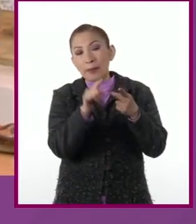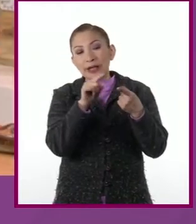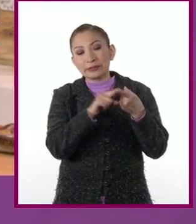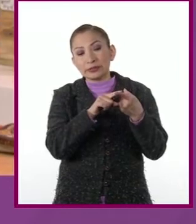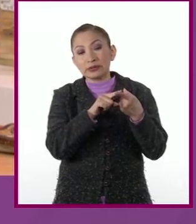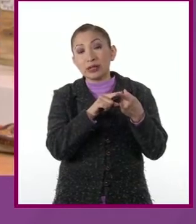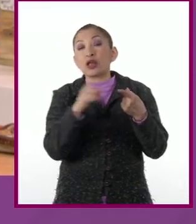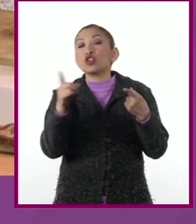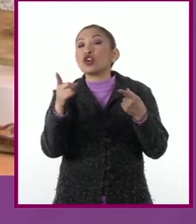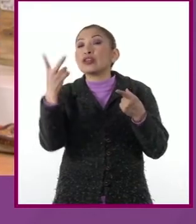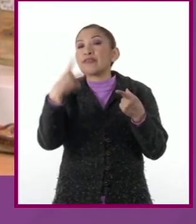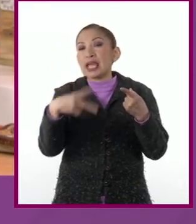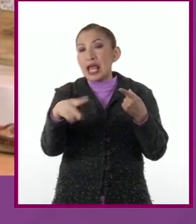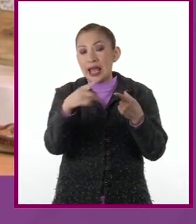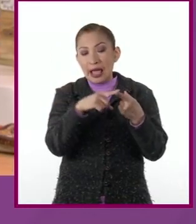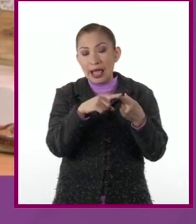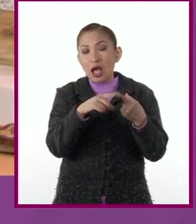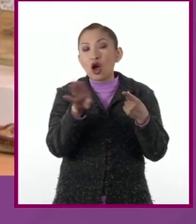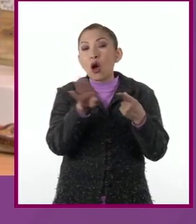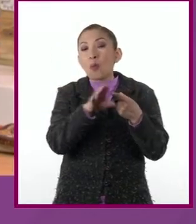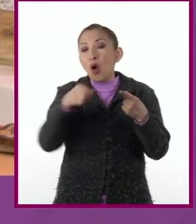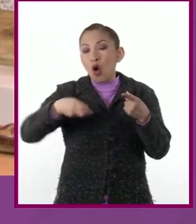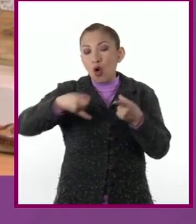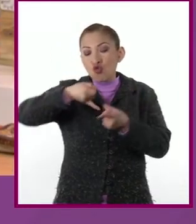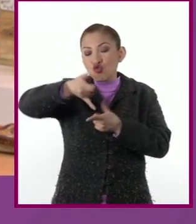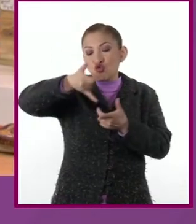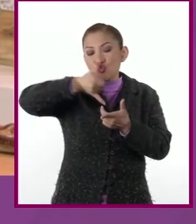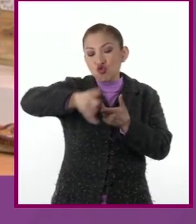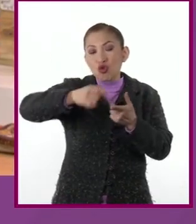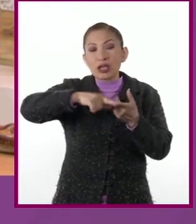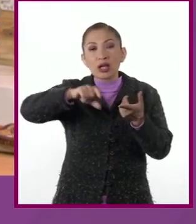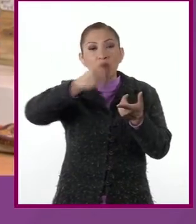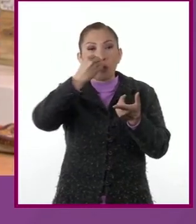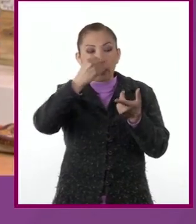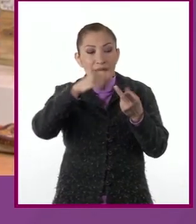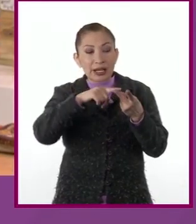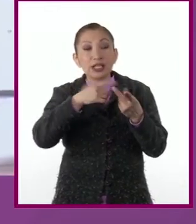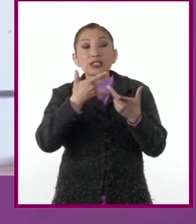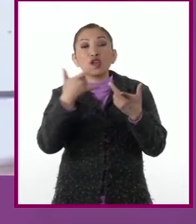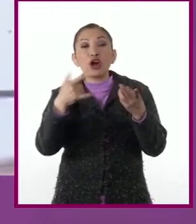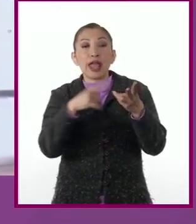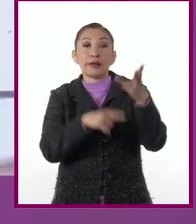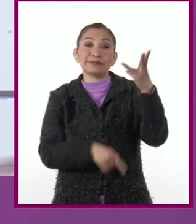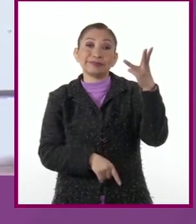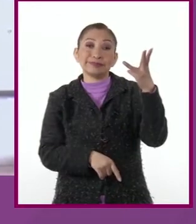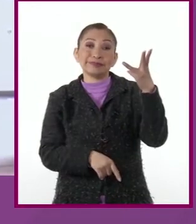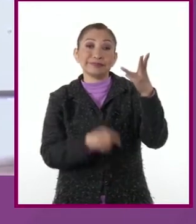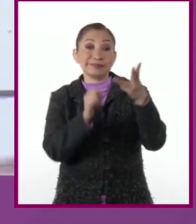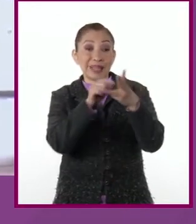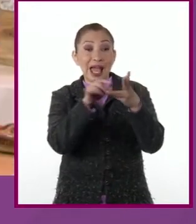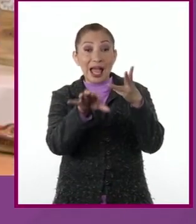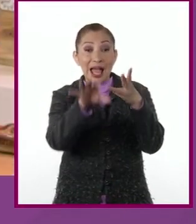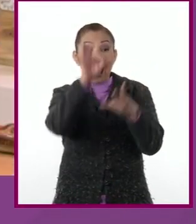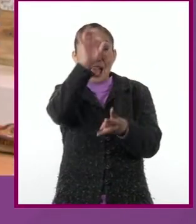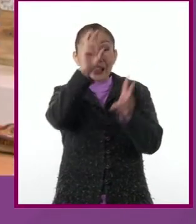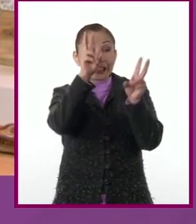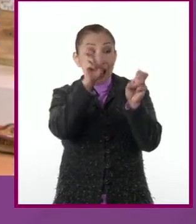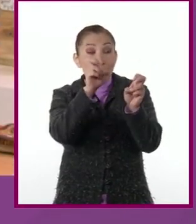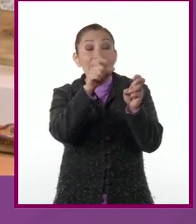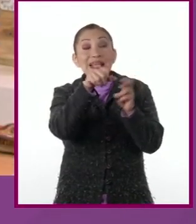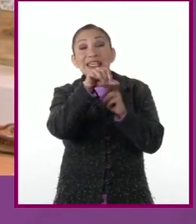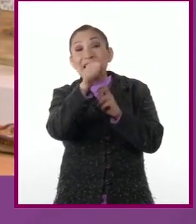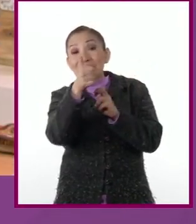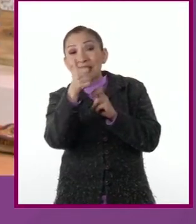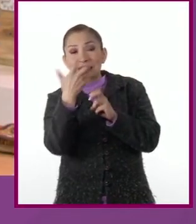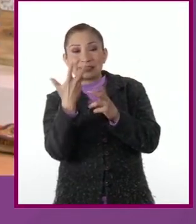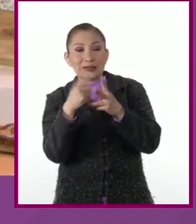su origen, su modo de cultivo y de consumo y su historia. Una vez seleccionado el tema y antes